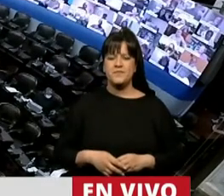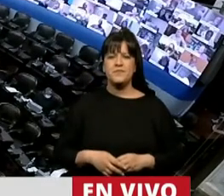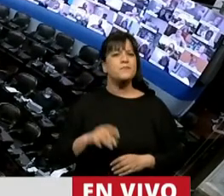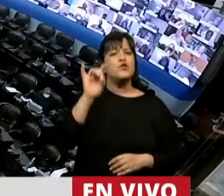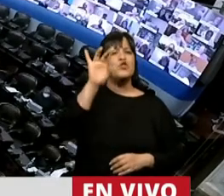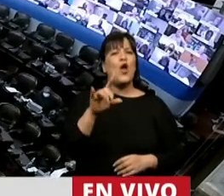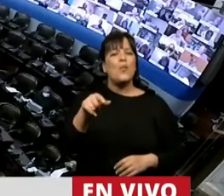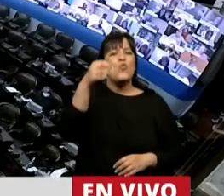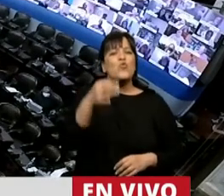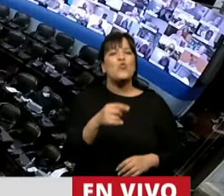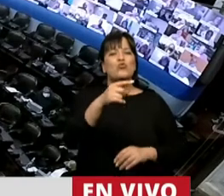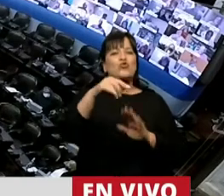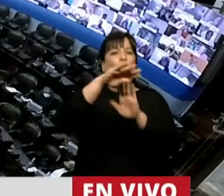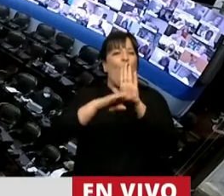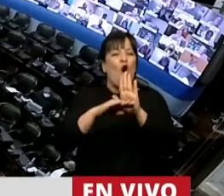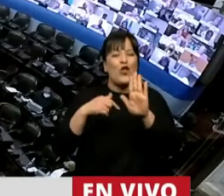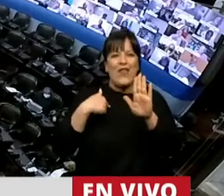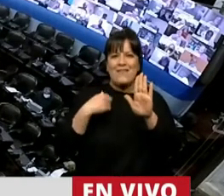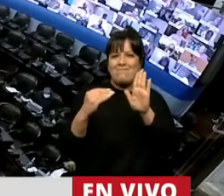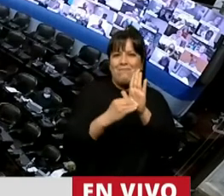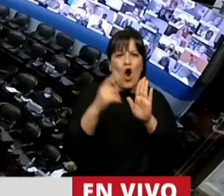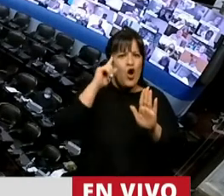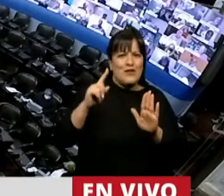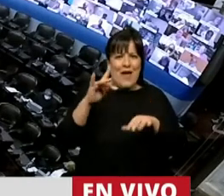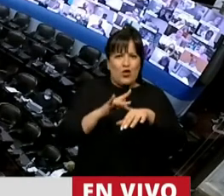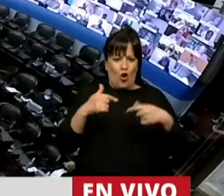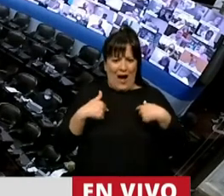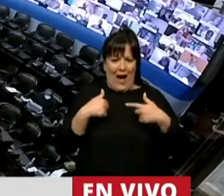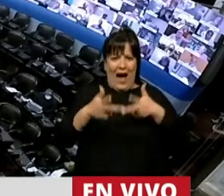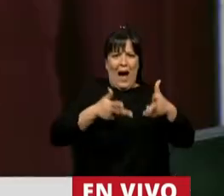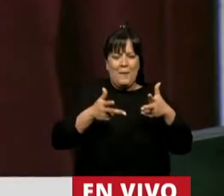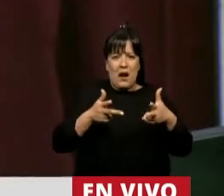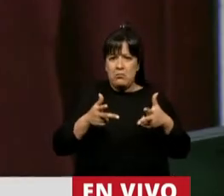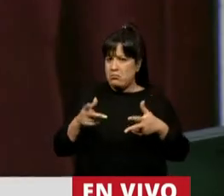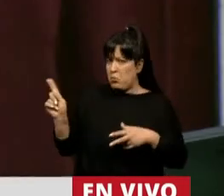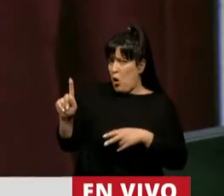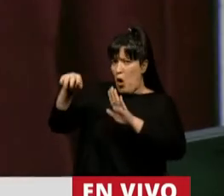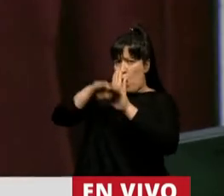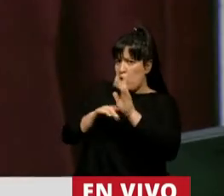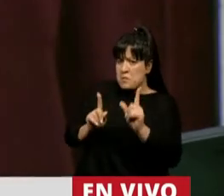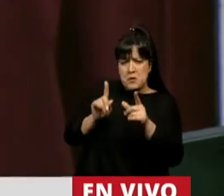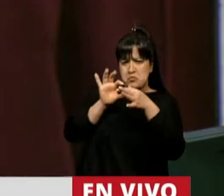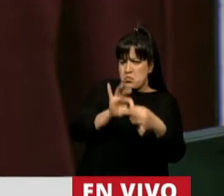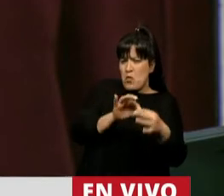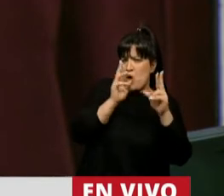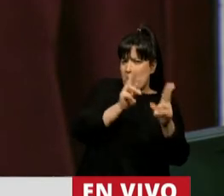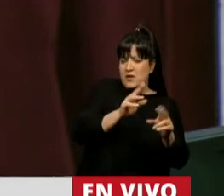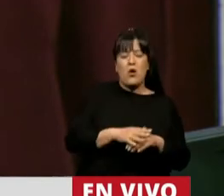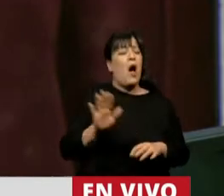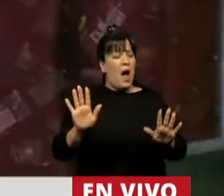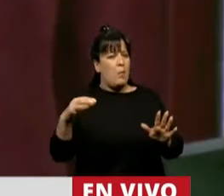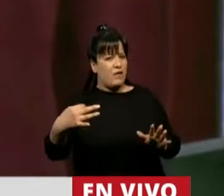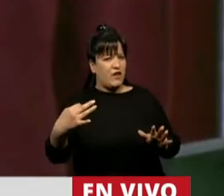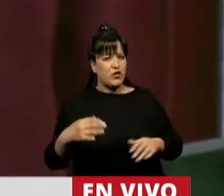Solamente que estaba en otro orden de la lista, por eso no sabía que me tocaba mi turno. No, no estaba en otro orden, estaba acá. Perfecto,